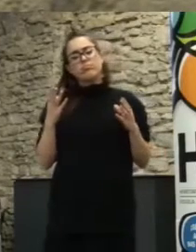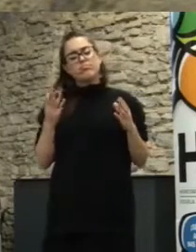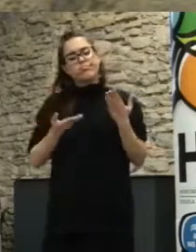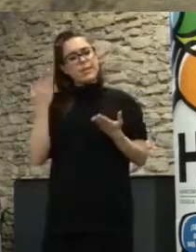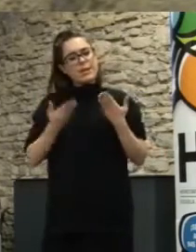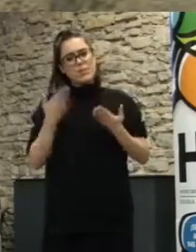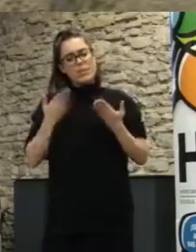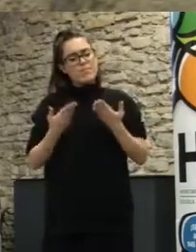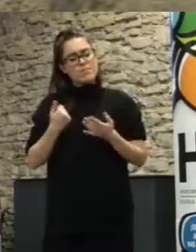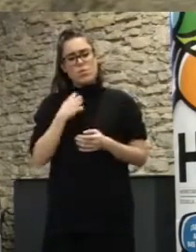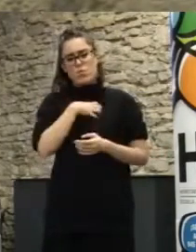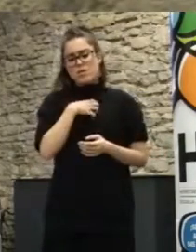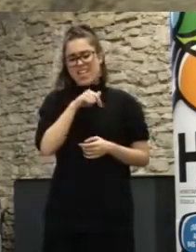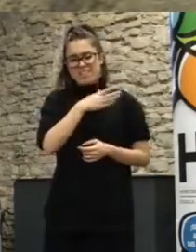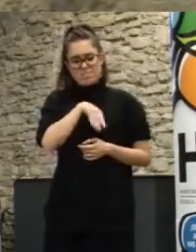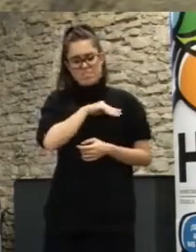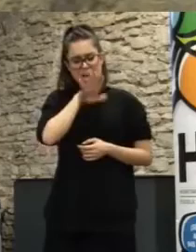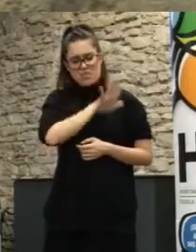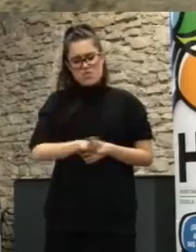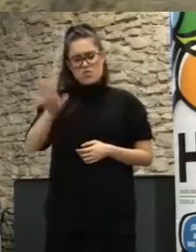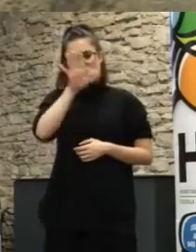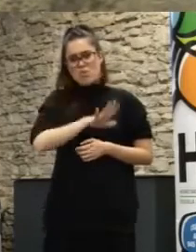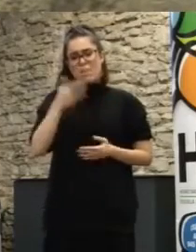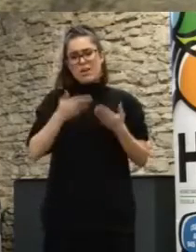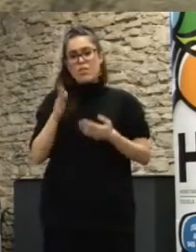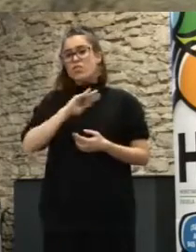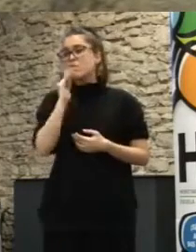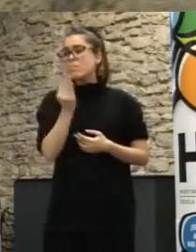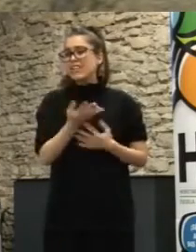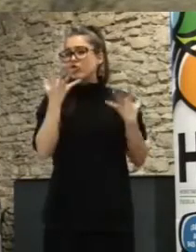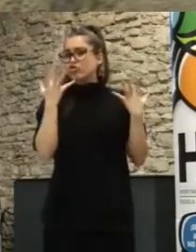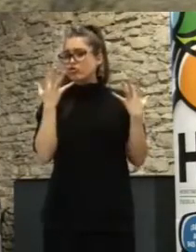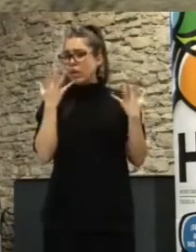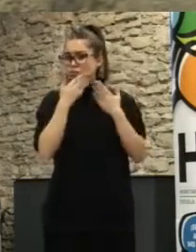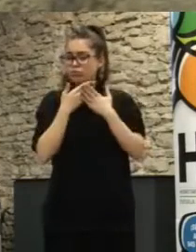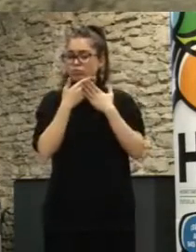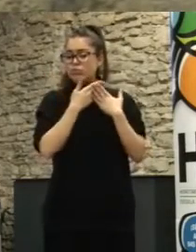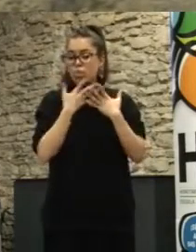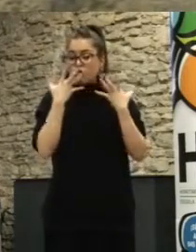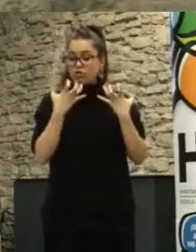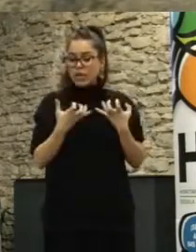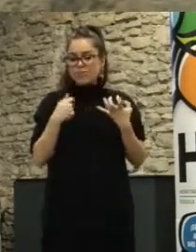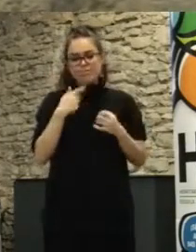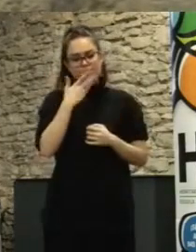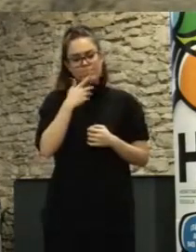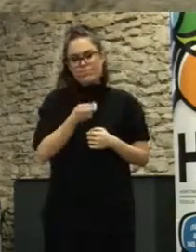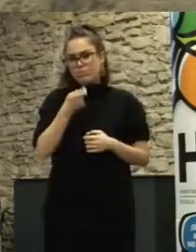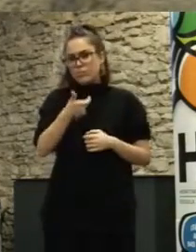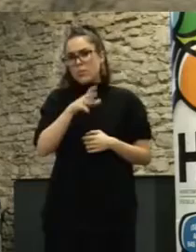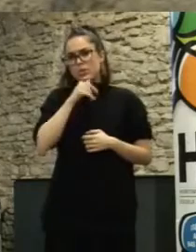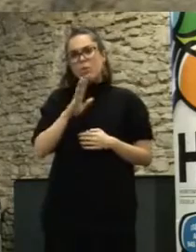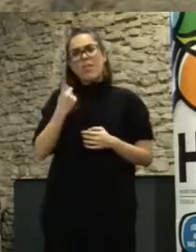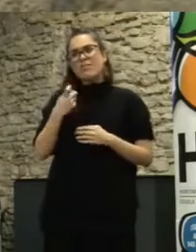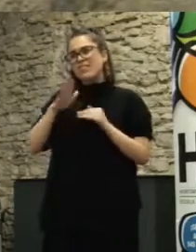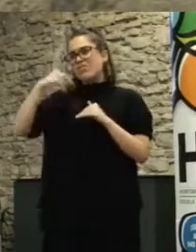desde luego conozco pocos casos de evaluaciones de impacto serias porque generalmente tienes que acudir además a ámbito externo